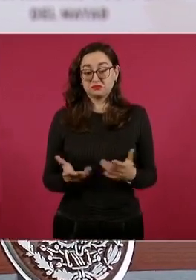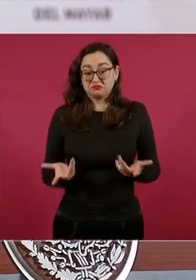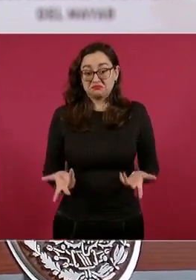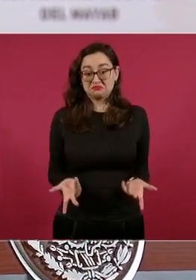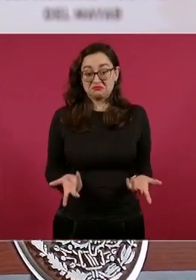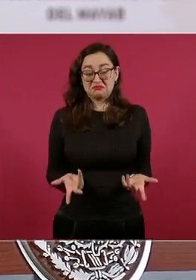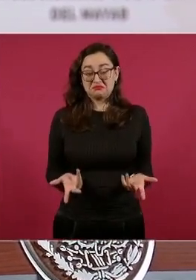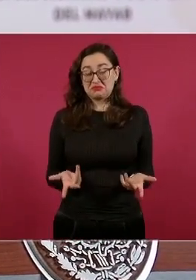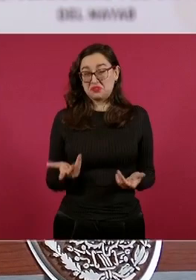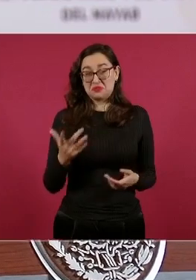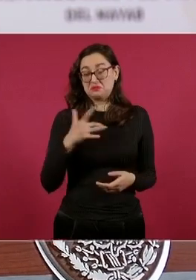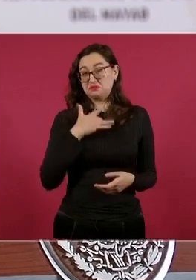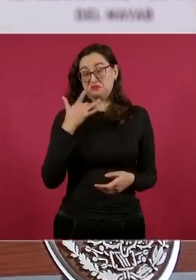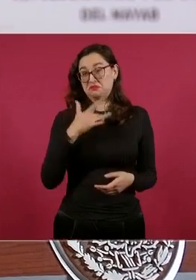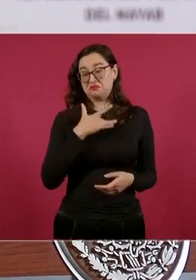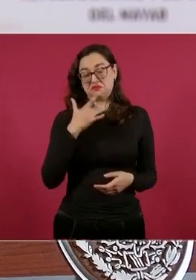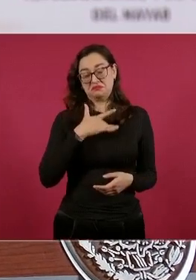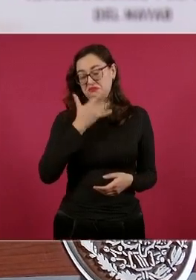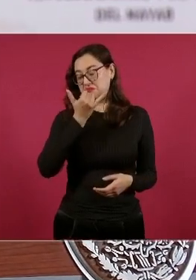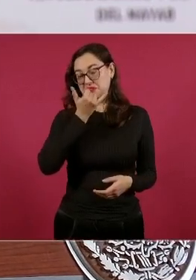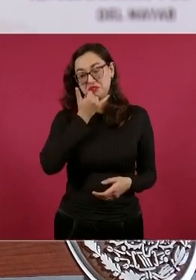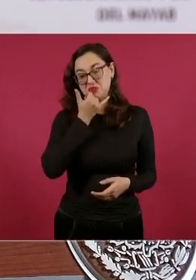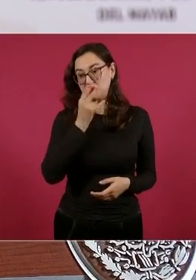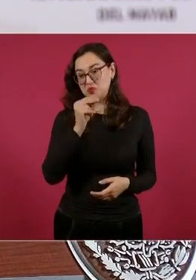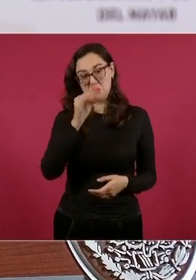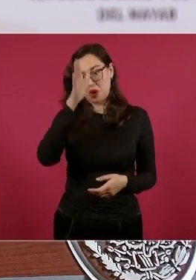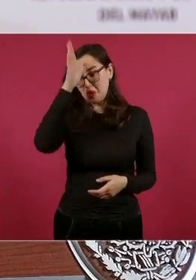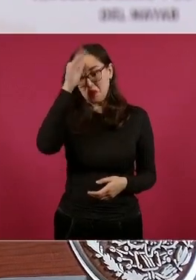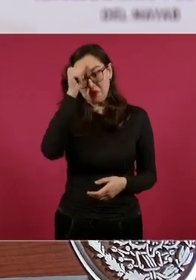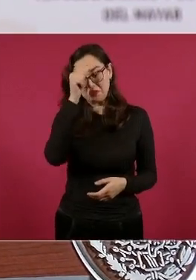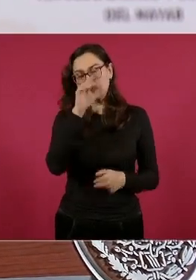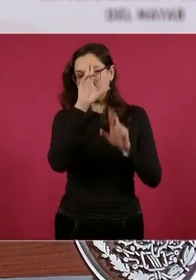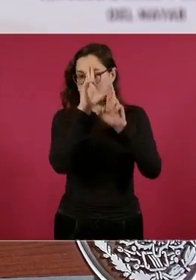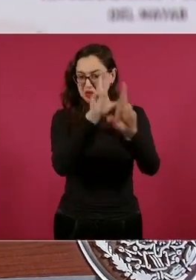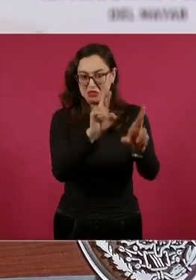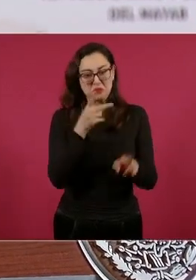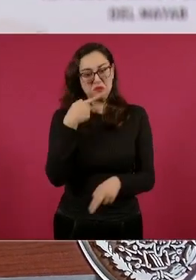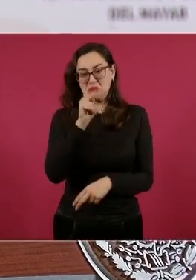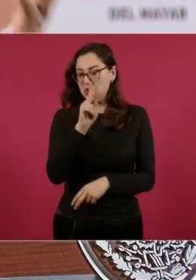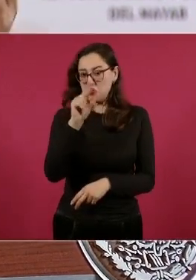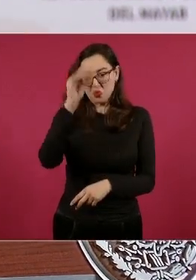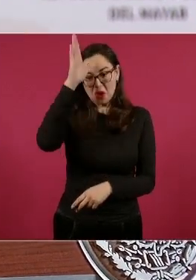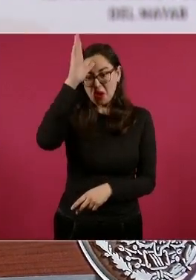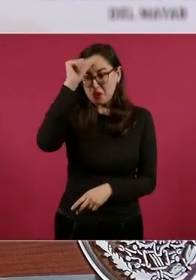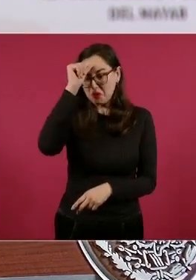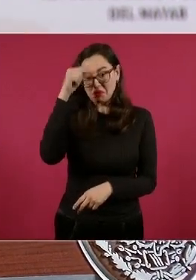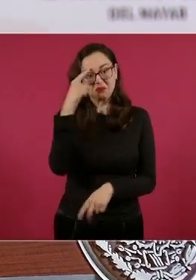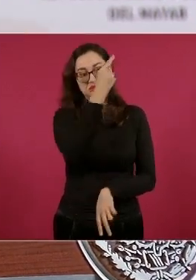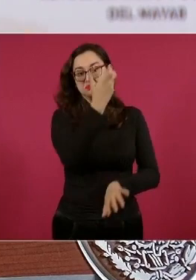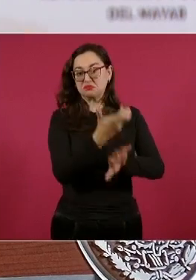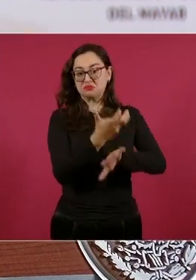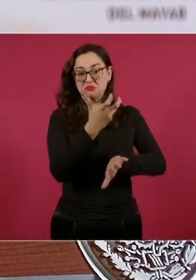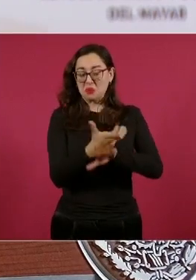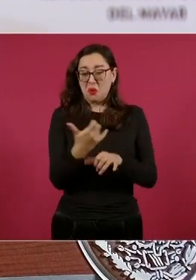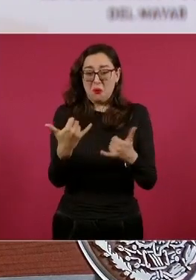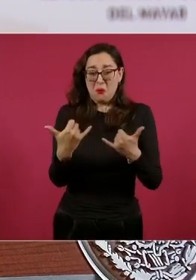que se vea normal en Estados Unidos que los adolescentes tengan que irse de la casa.